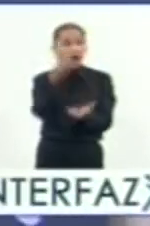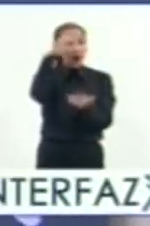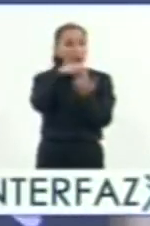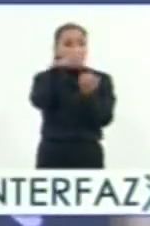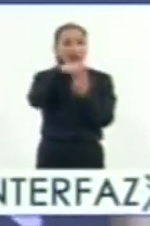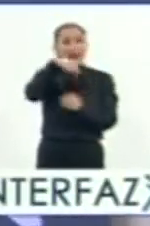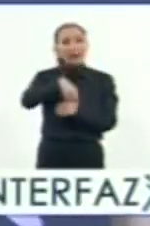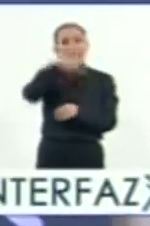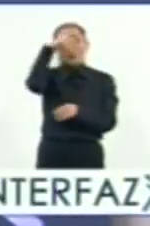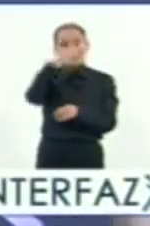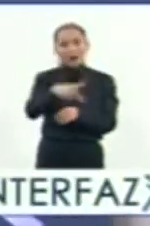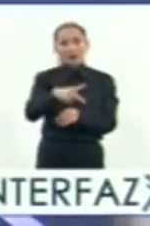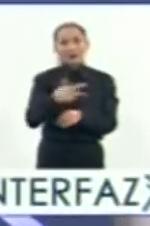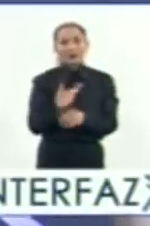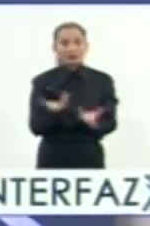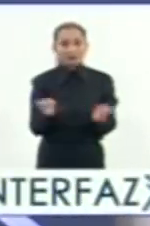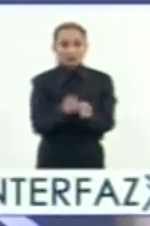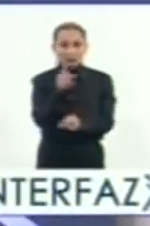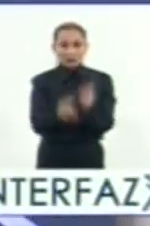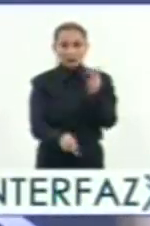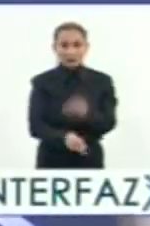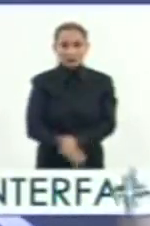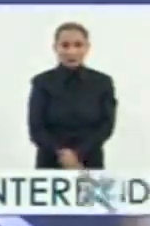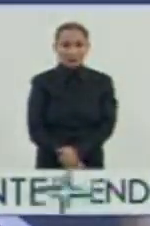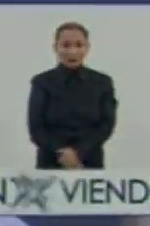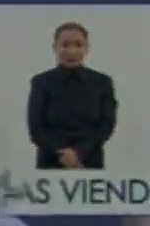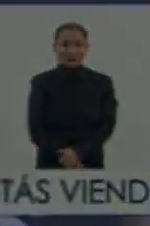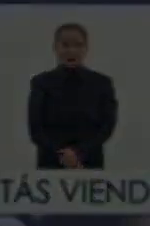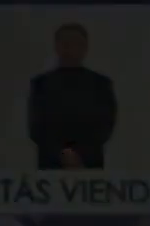de Hernán Cortés a nuestro país. Vamos a hacer una breve pausa y regresamos.